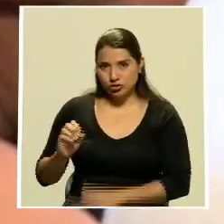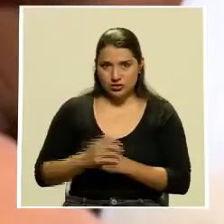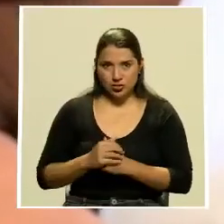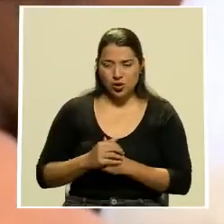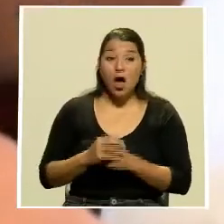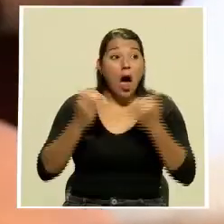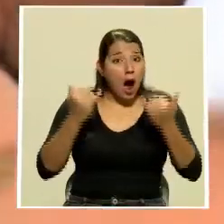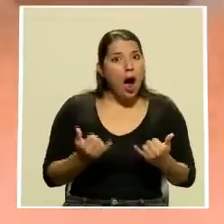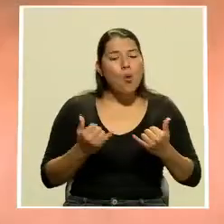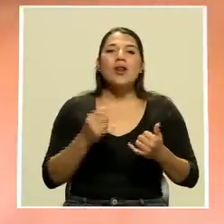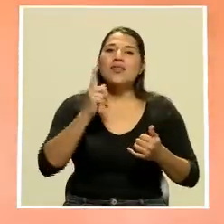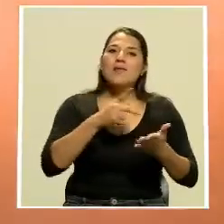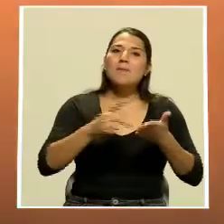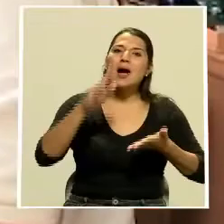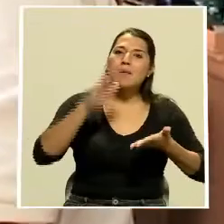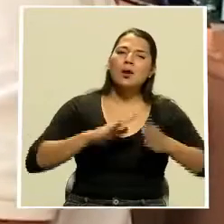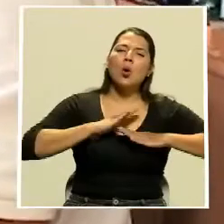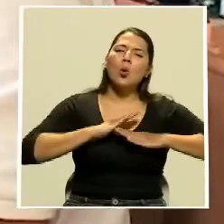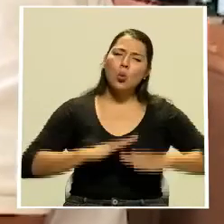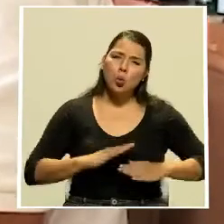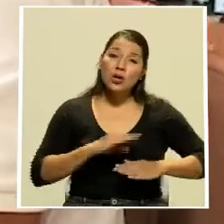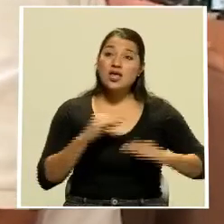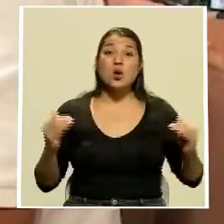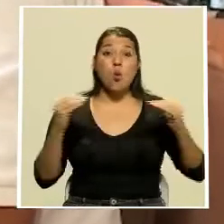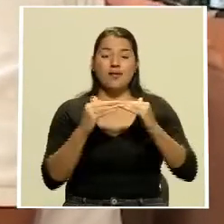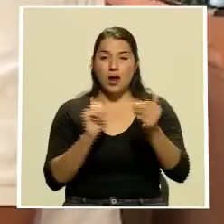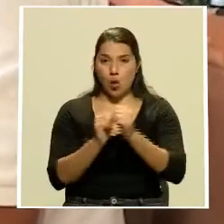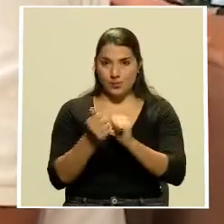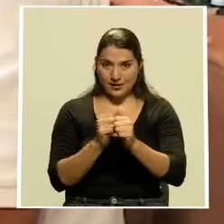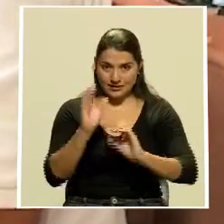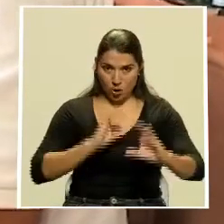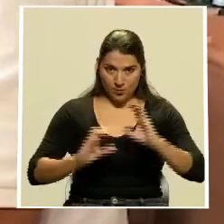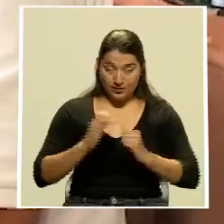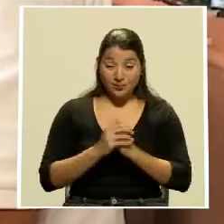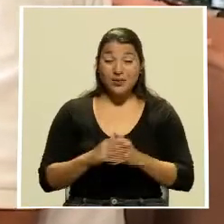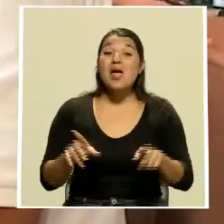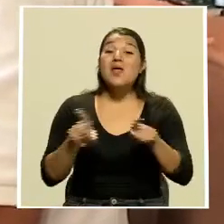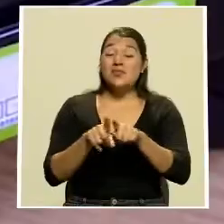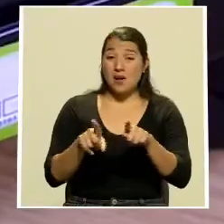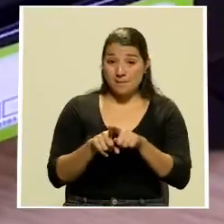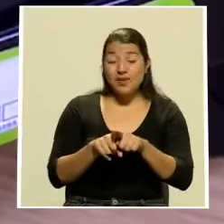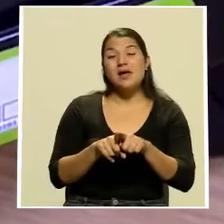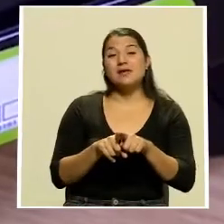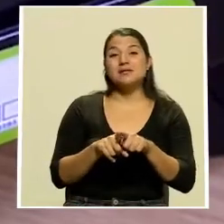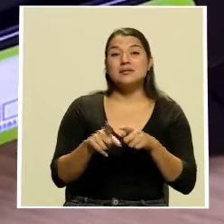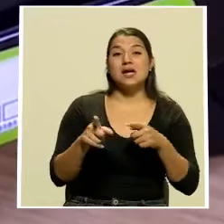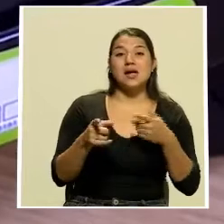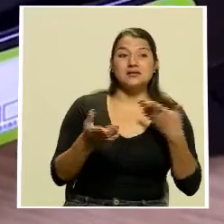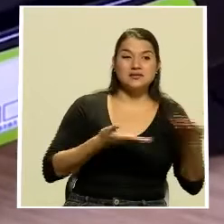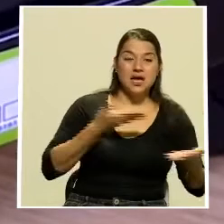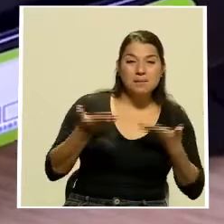un alivio en el costo de la vida y una igualdad en la competencia comercial además de las estaciones de servicio organizaciones de beneficencia